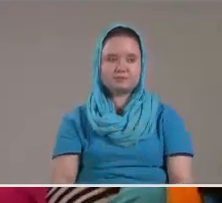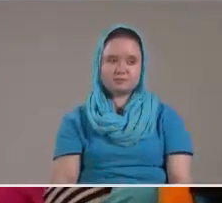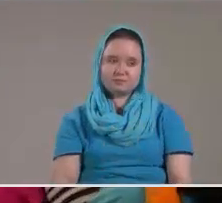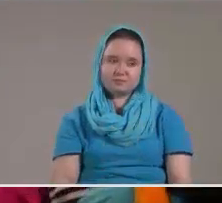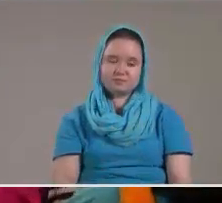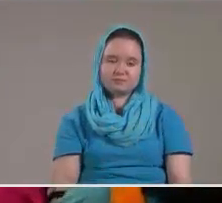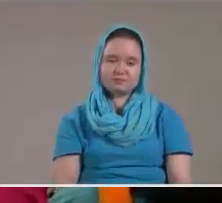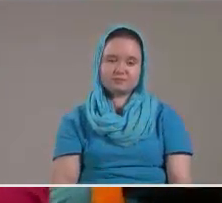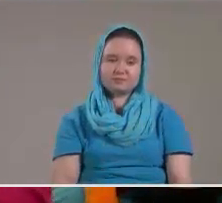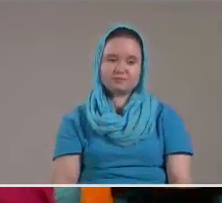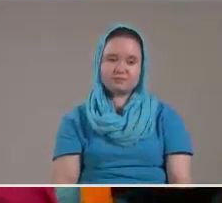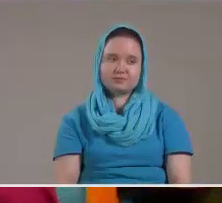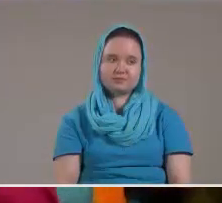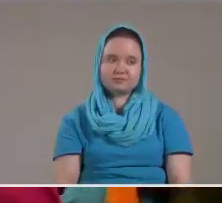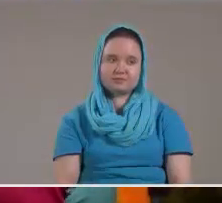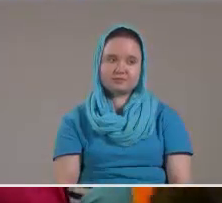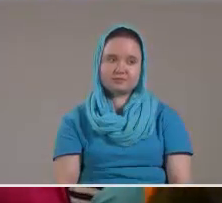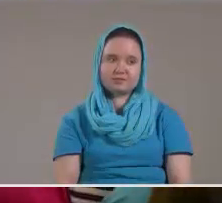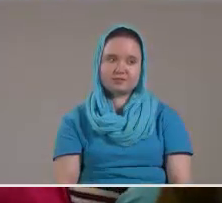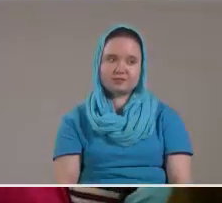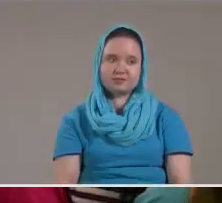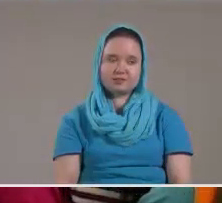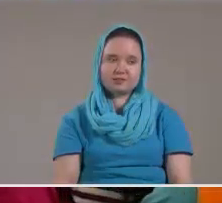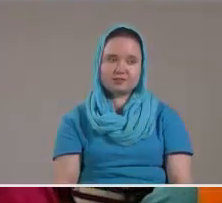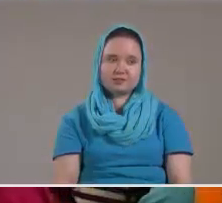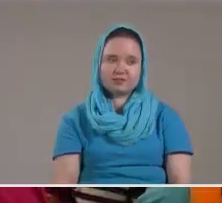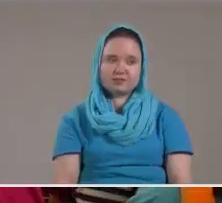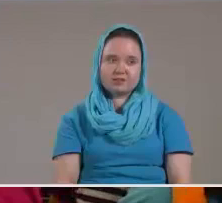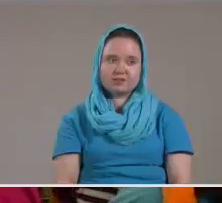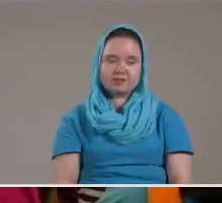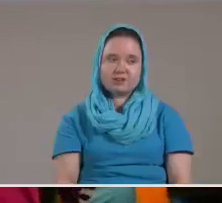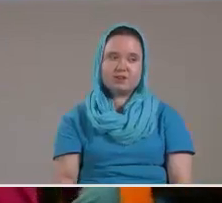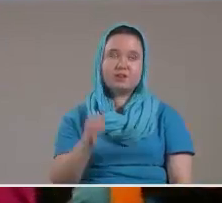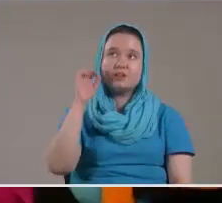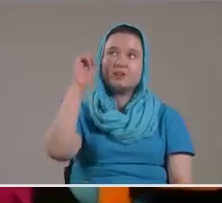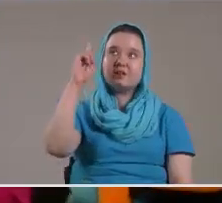Mientras cantamos Al Señor Este cántico Tan hermoso